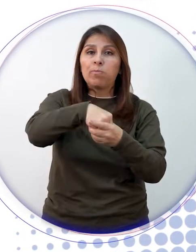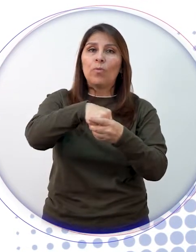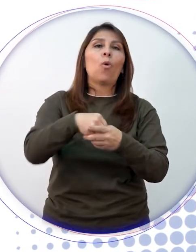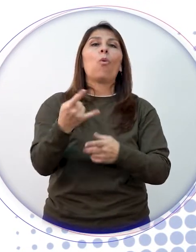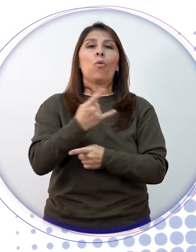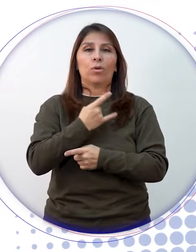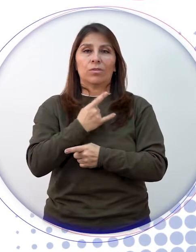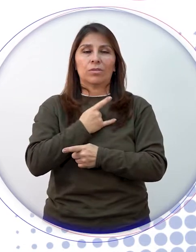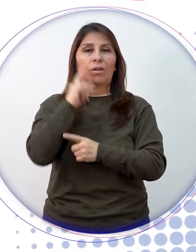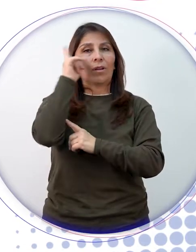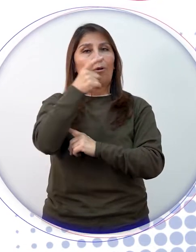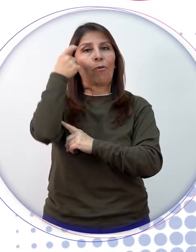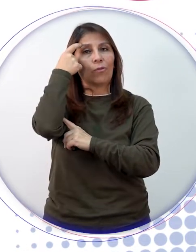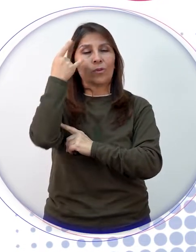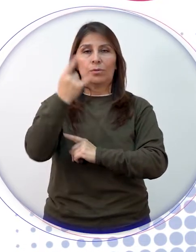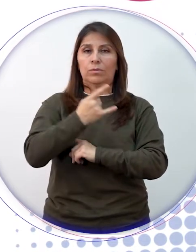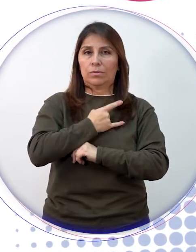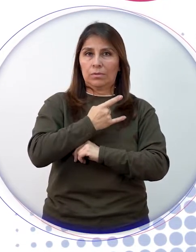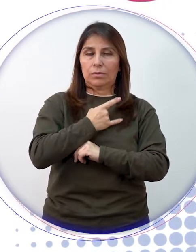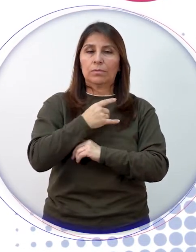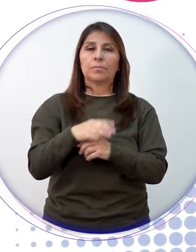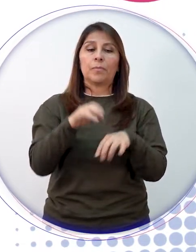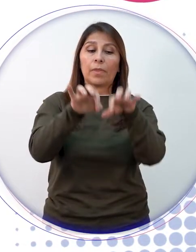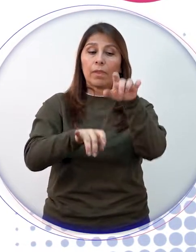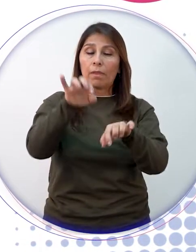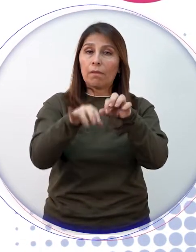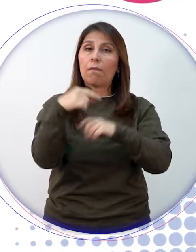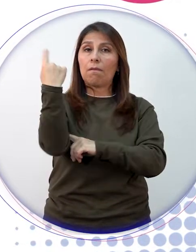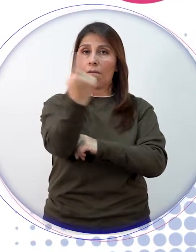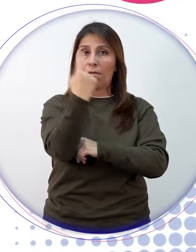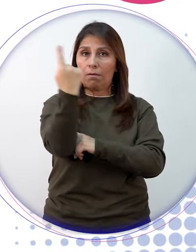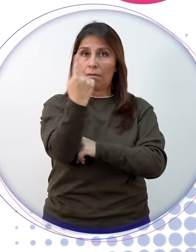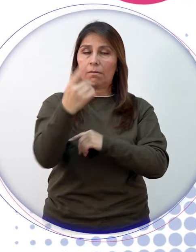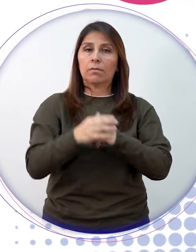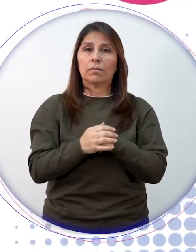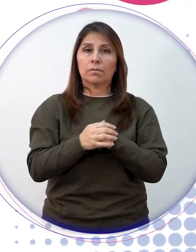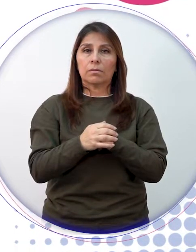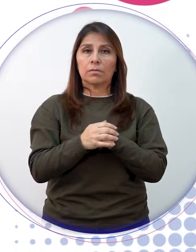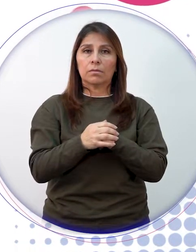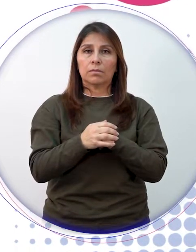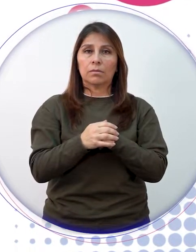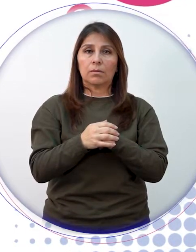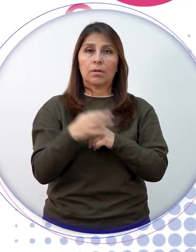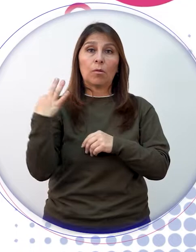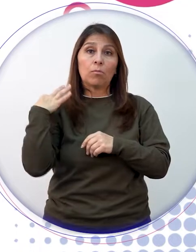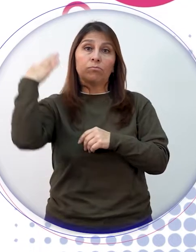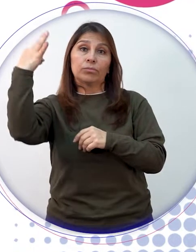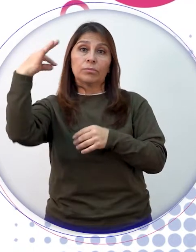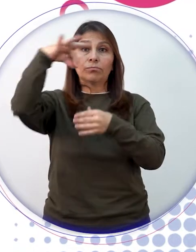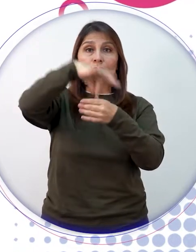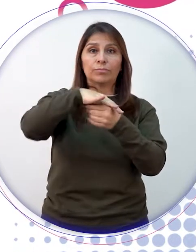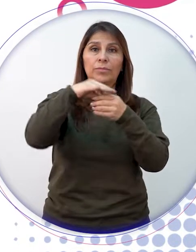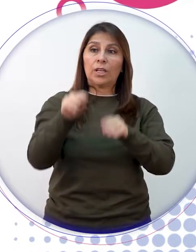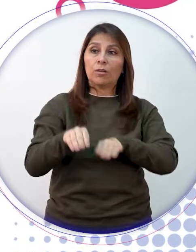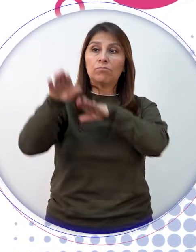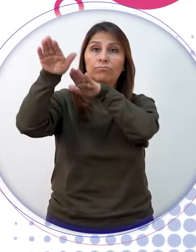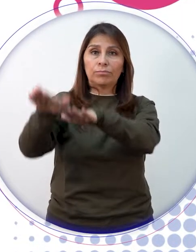Gobierno Universitario Secretaría General Elecciones y Designaciones